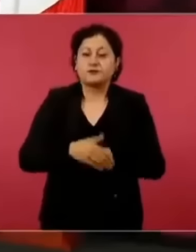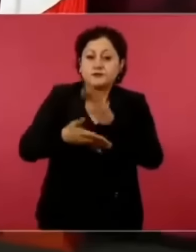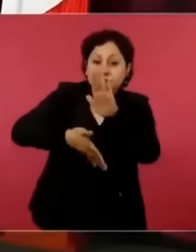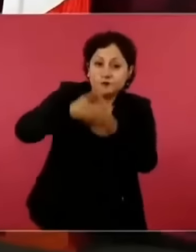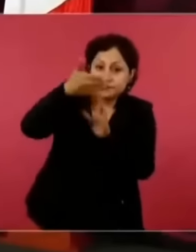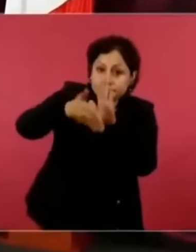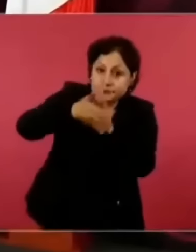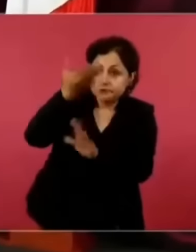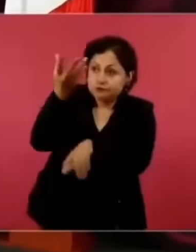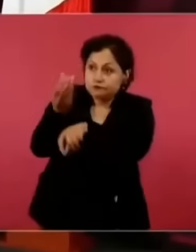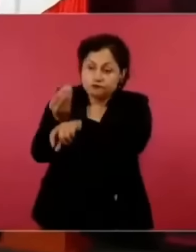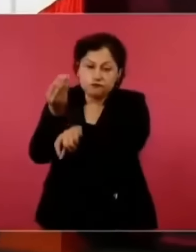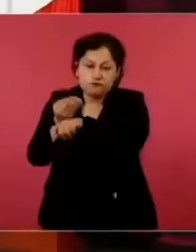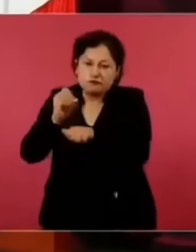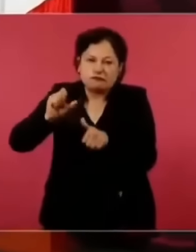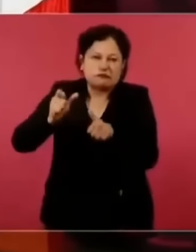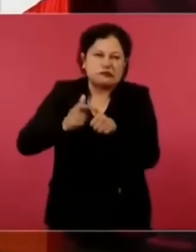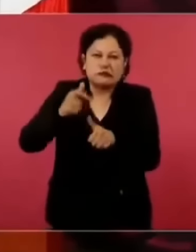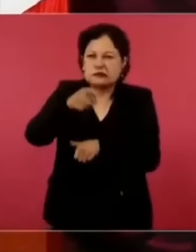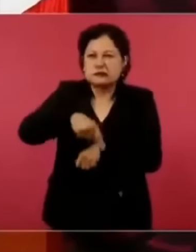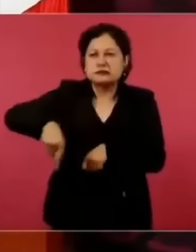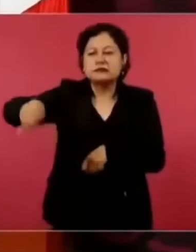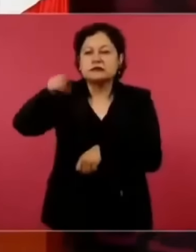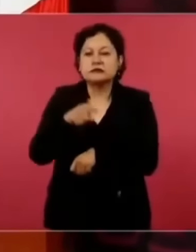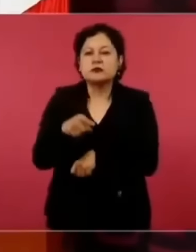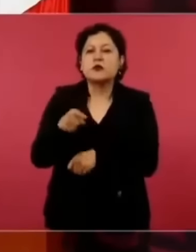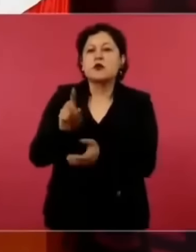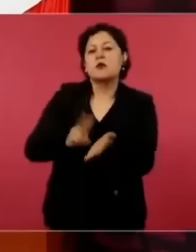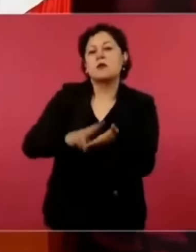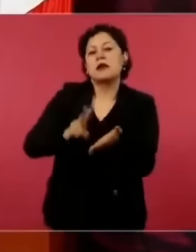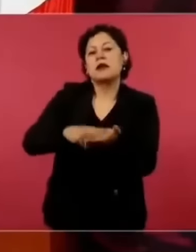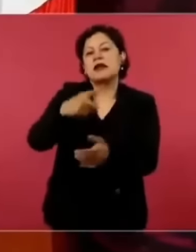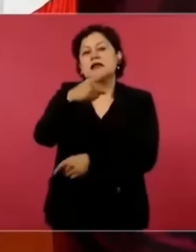millones la cobraban en mil.